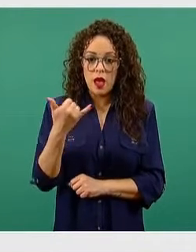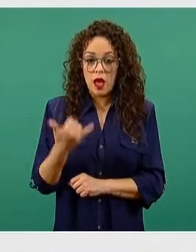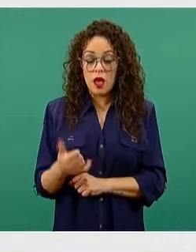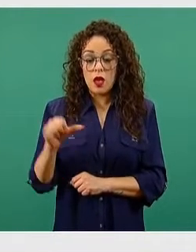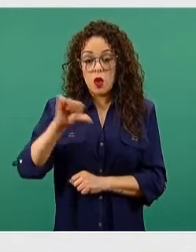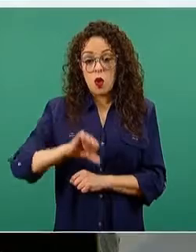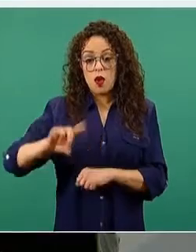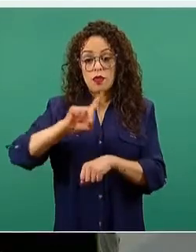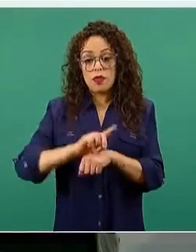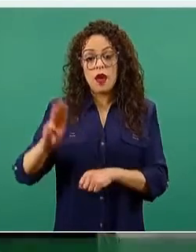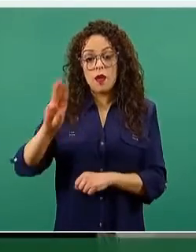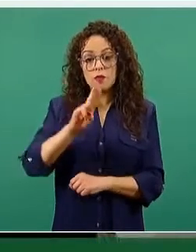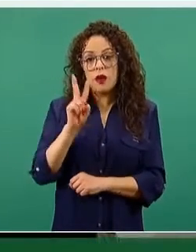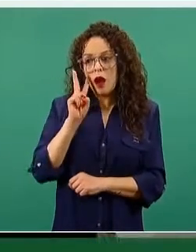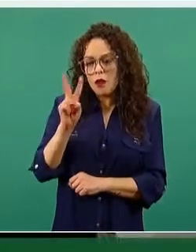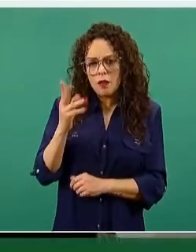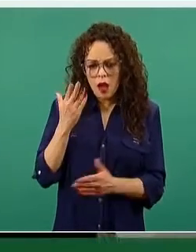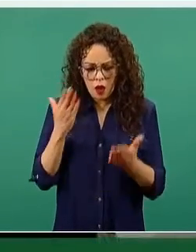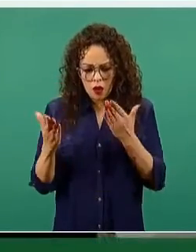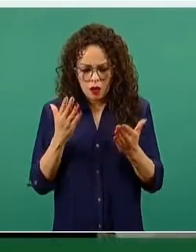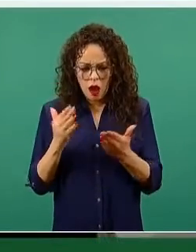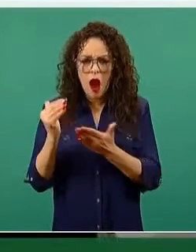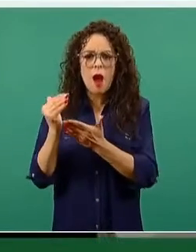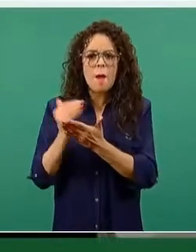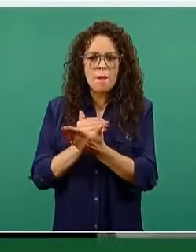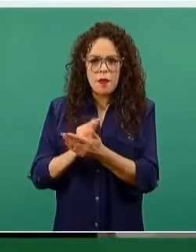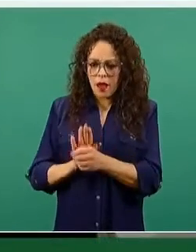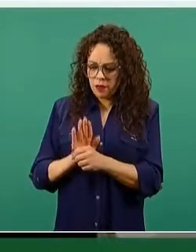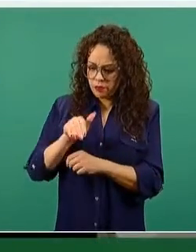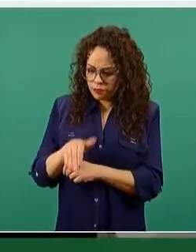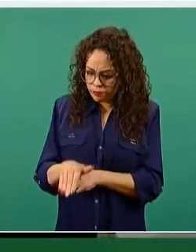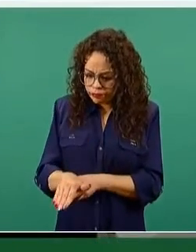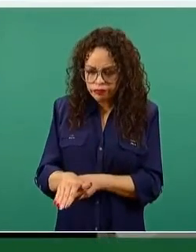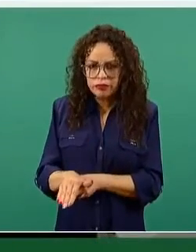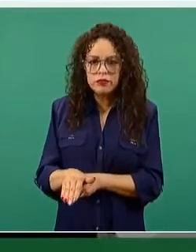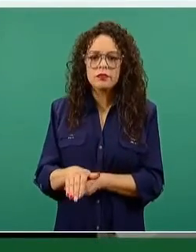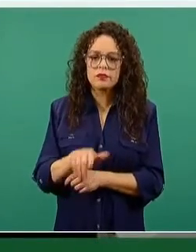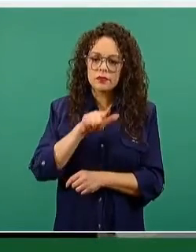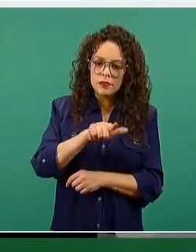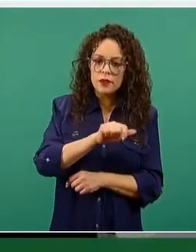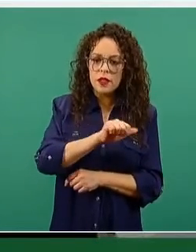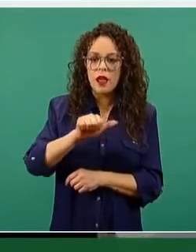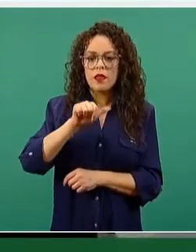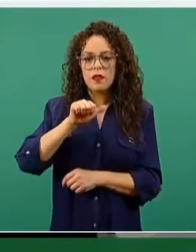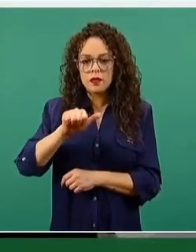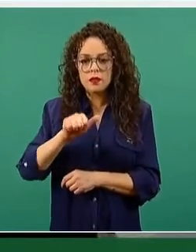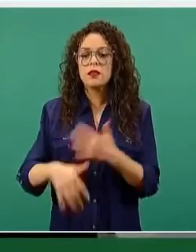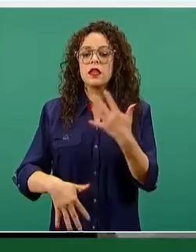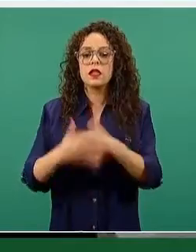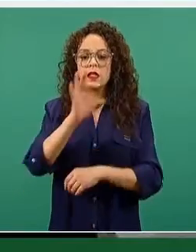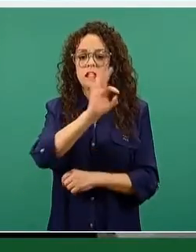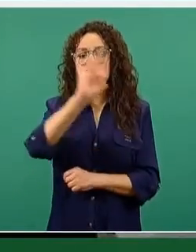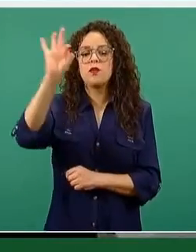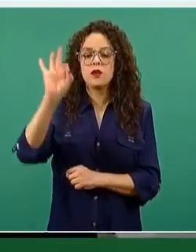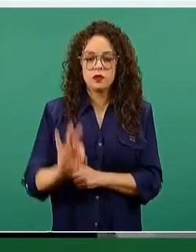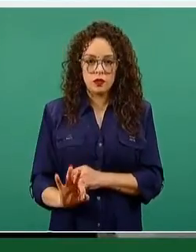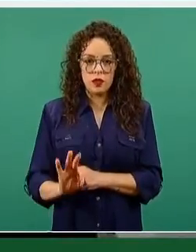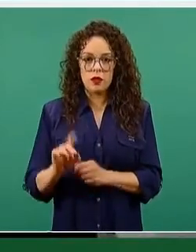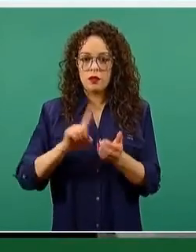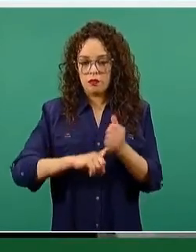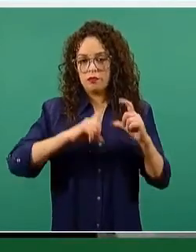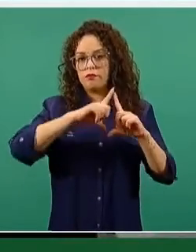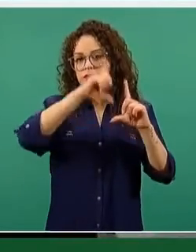este descenso comparativo entre la 17 y la 16 de un 15 por ciento del número de casos estimados a nivel